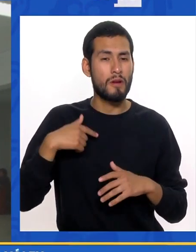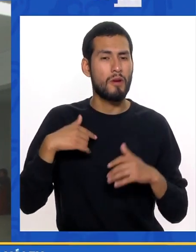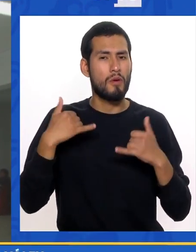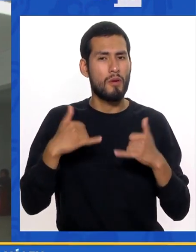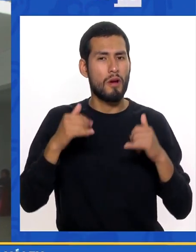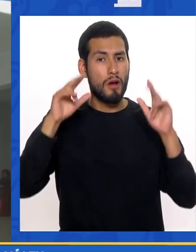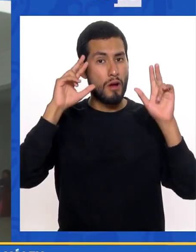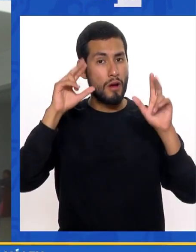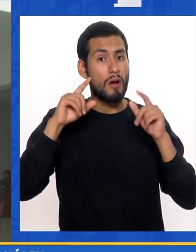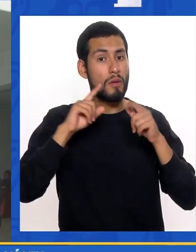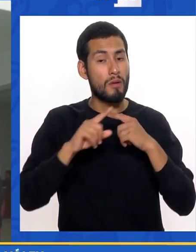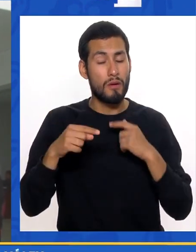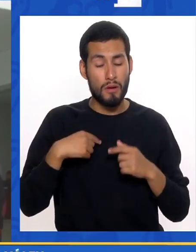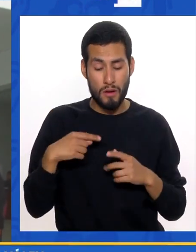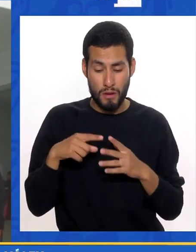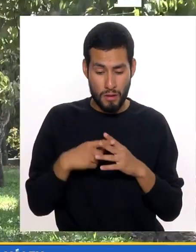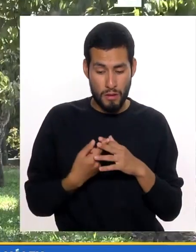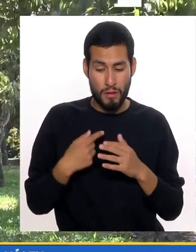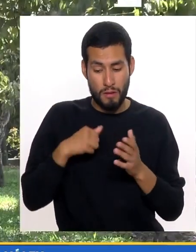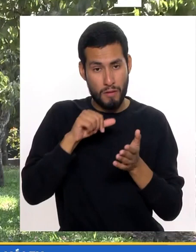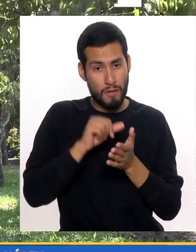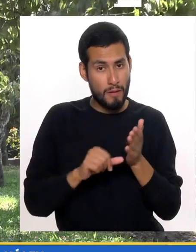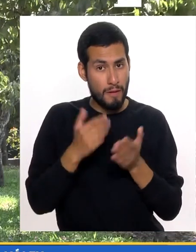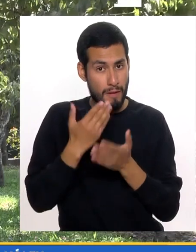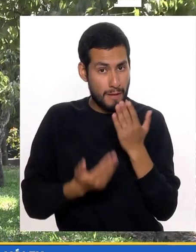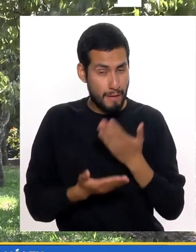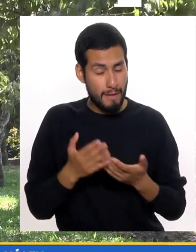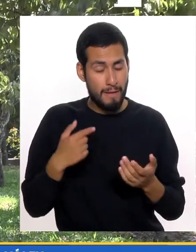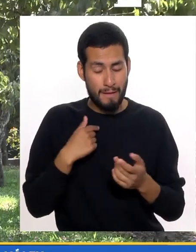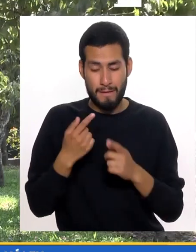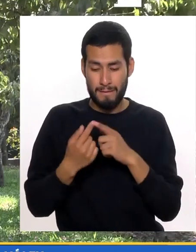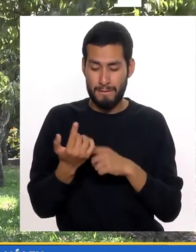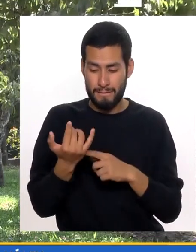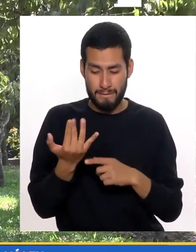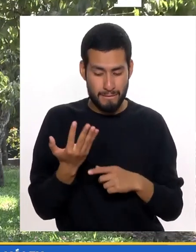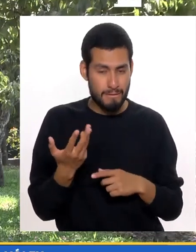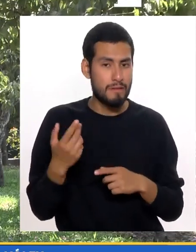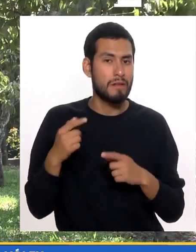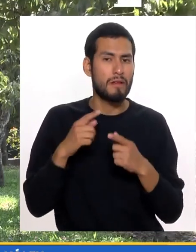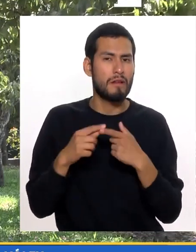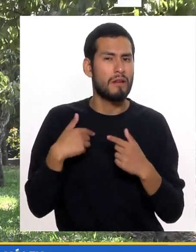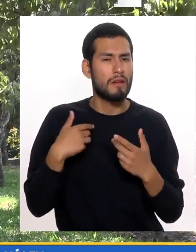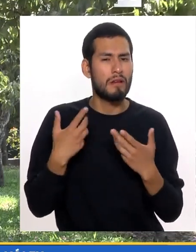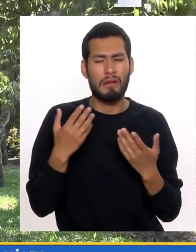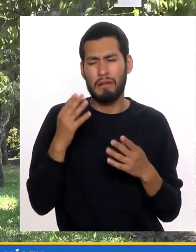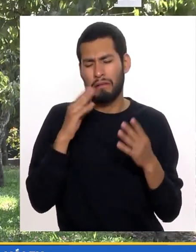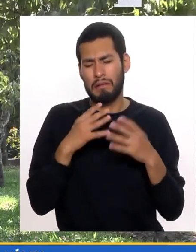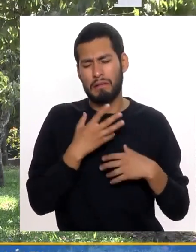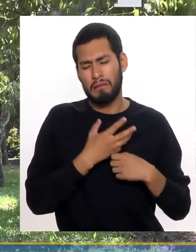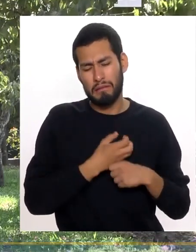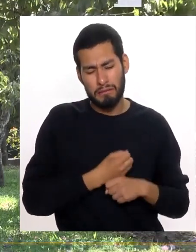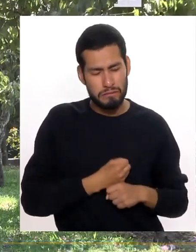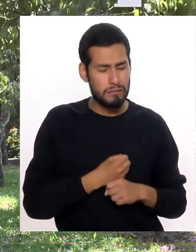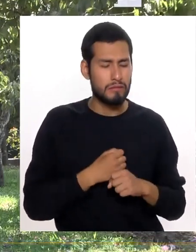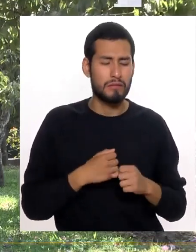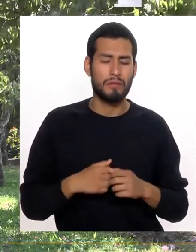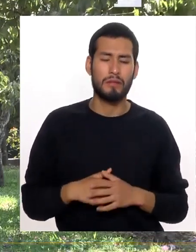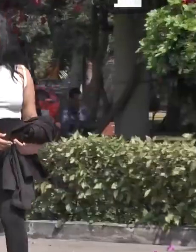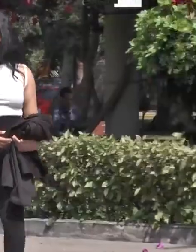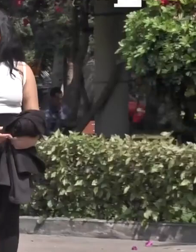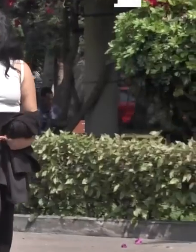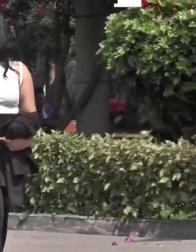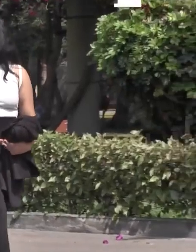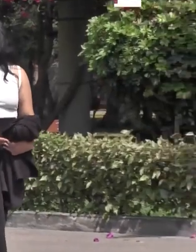Jugaba el boli Pero a raíz Que me empezaban A operar La mano Abrir los deditos Todos Dejé Y me angustié Mucho